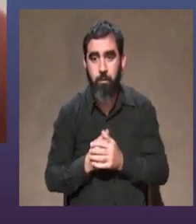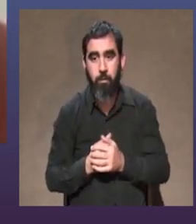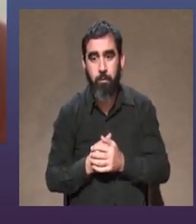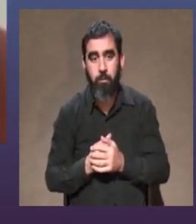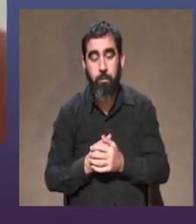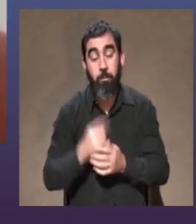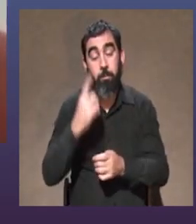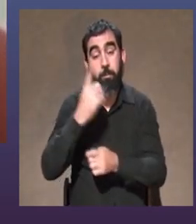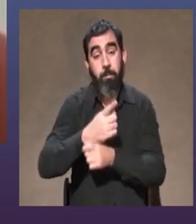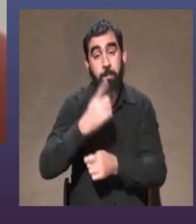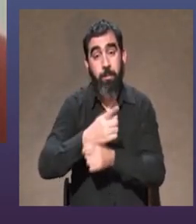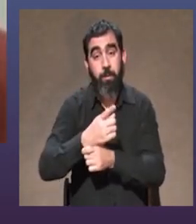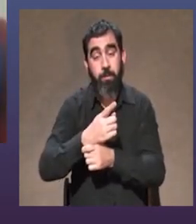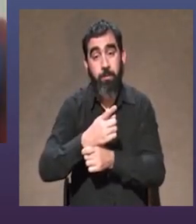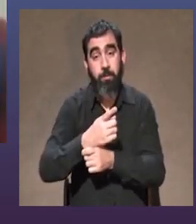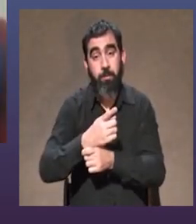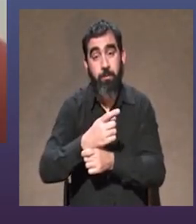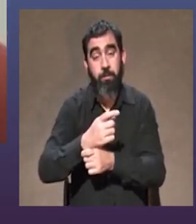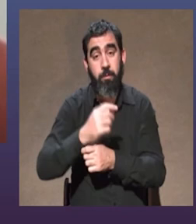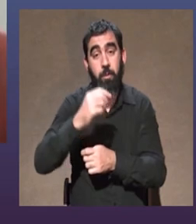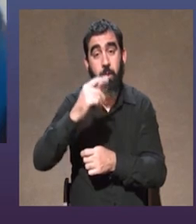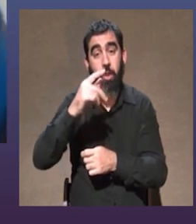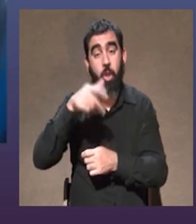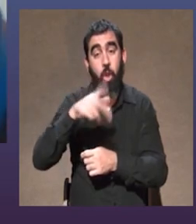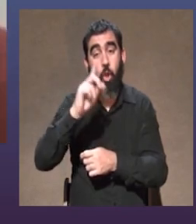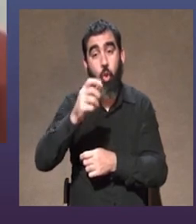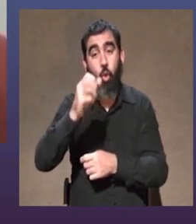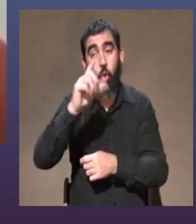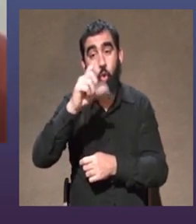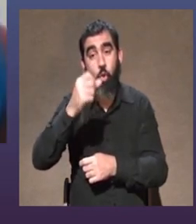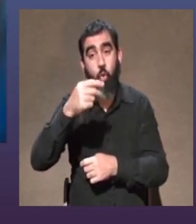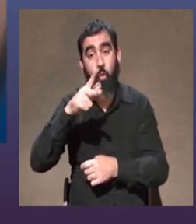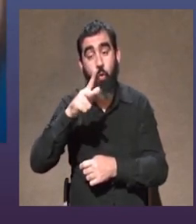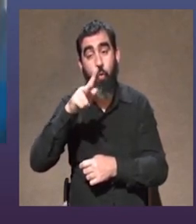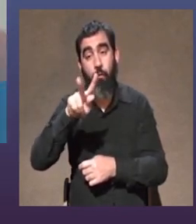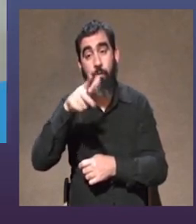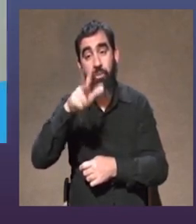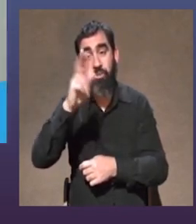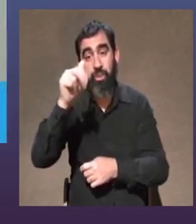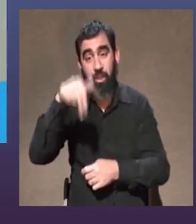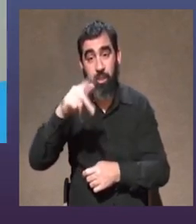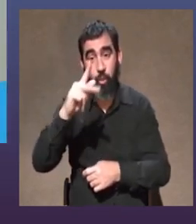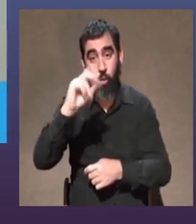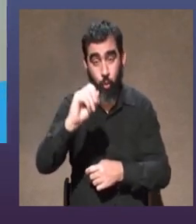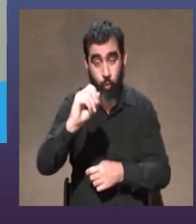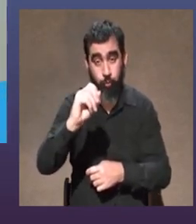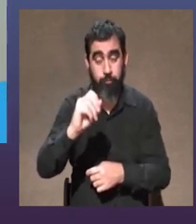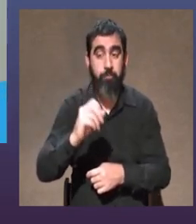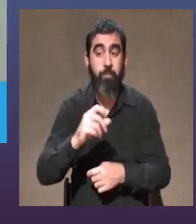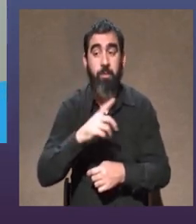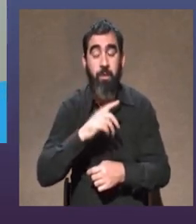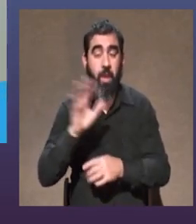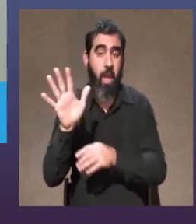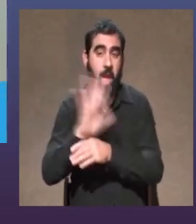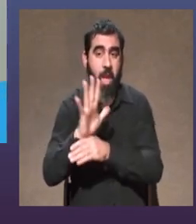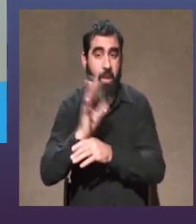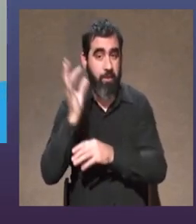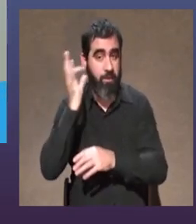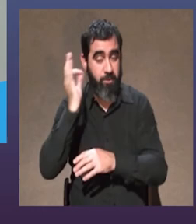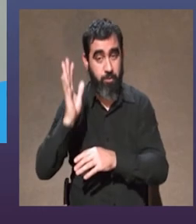bueno primero Estela Golovchenko es una dramaturga actriz de Fraiventos